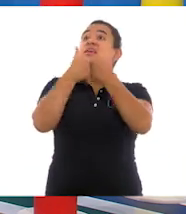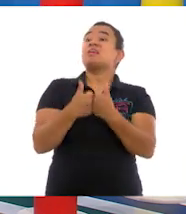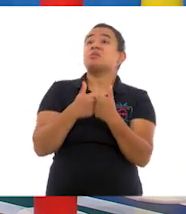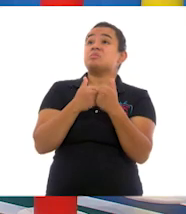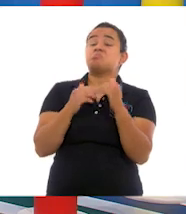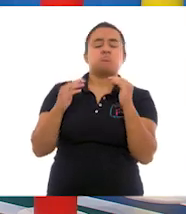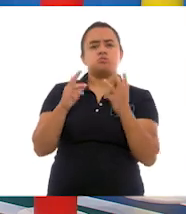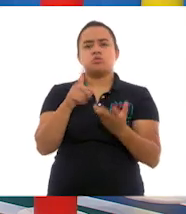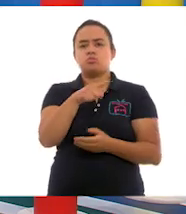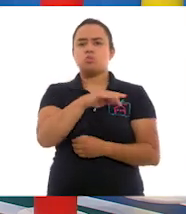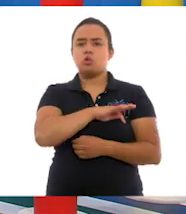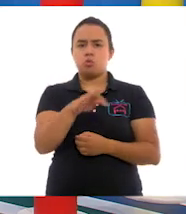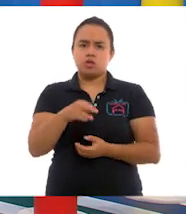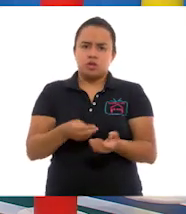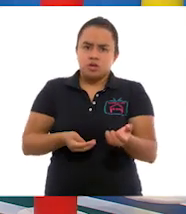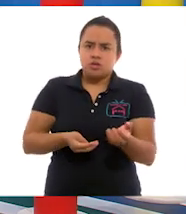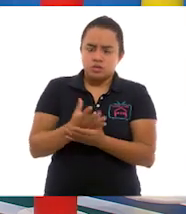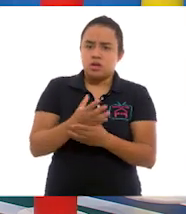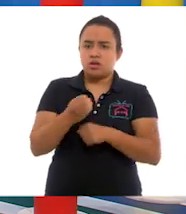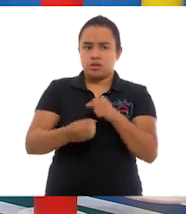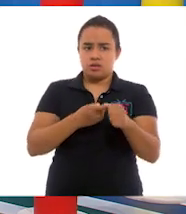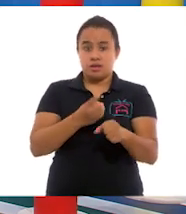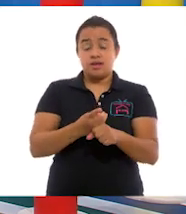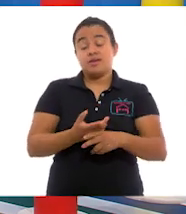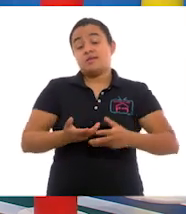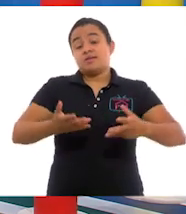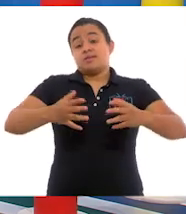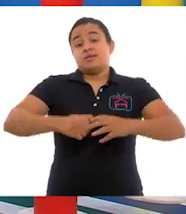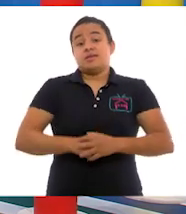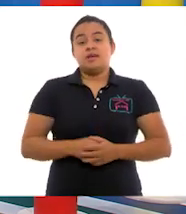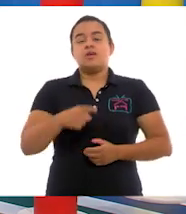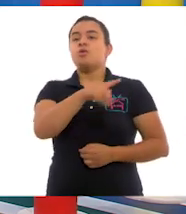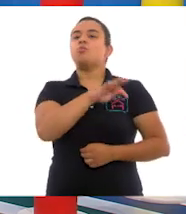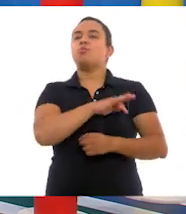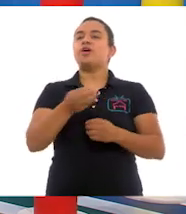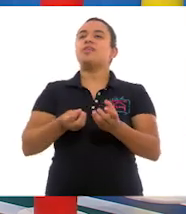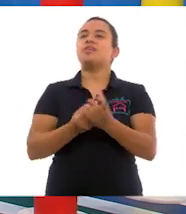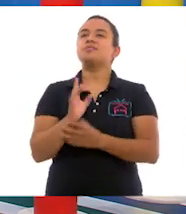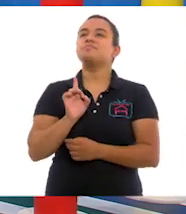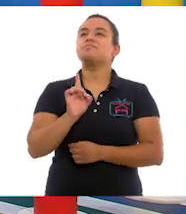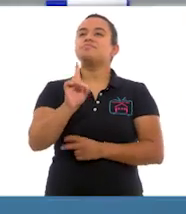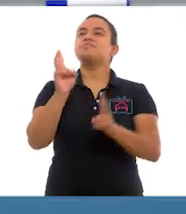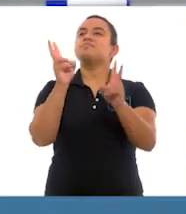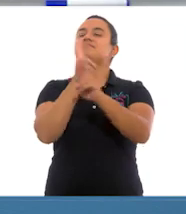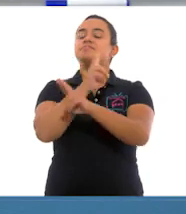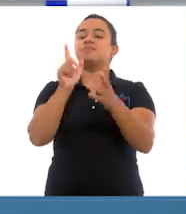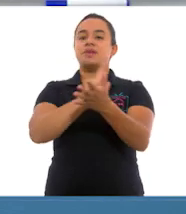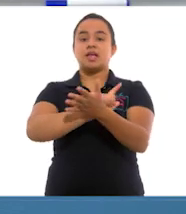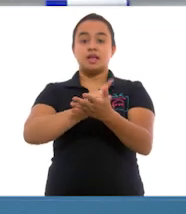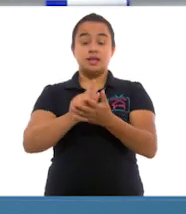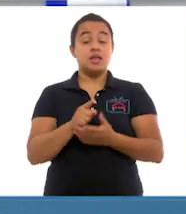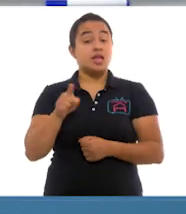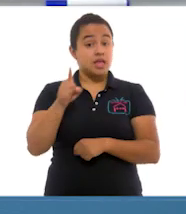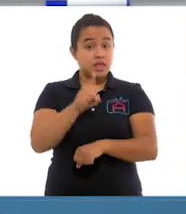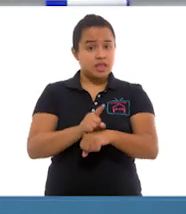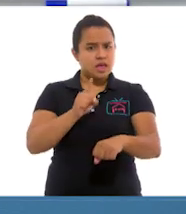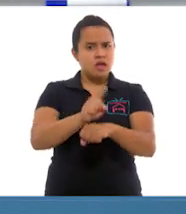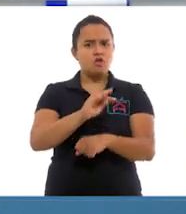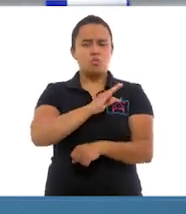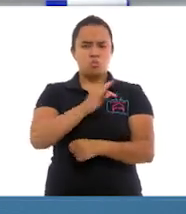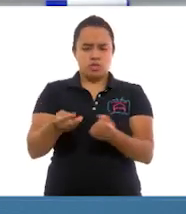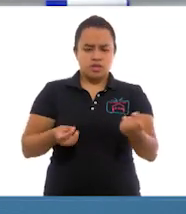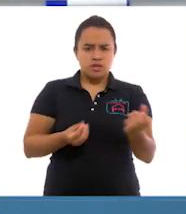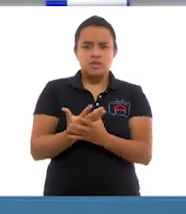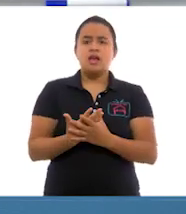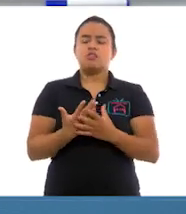tiene la oportunidad de salir y respirar el aire limpio. Me cuenta que a diario puede salir